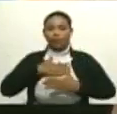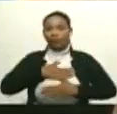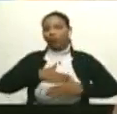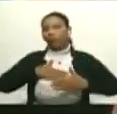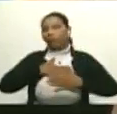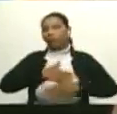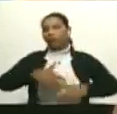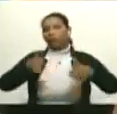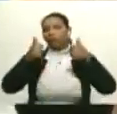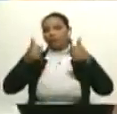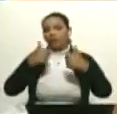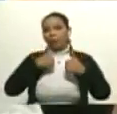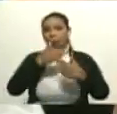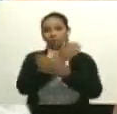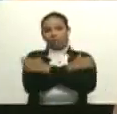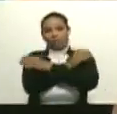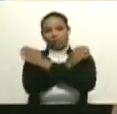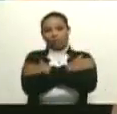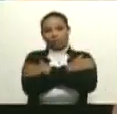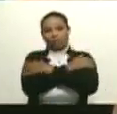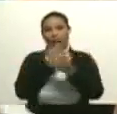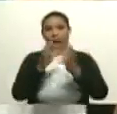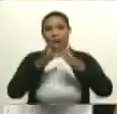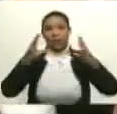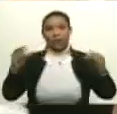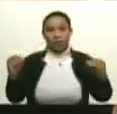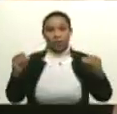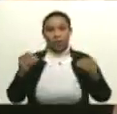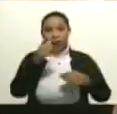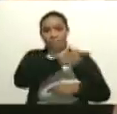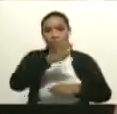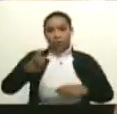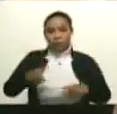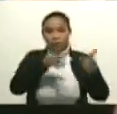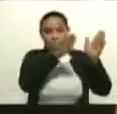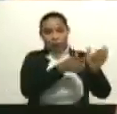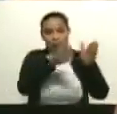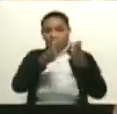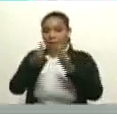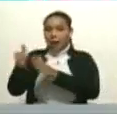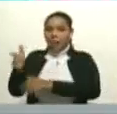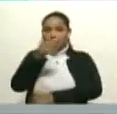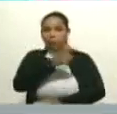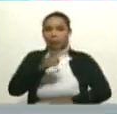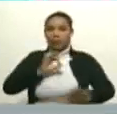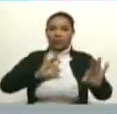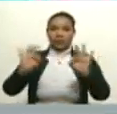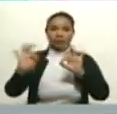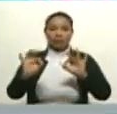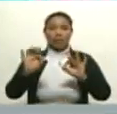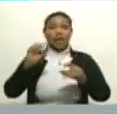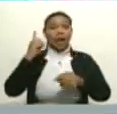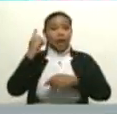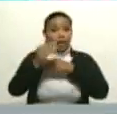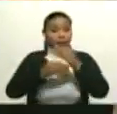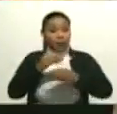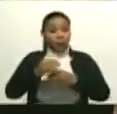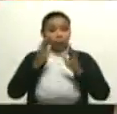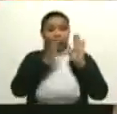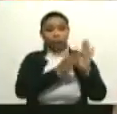y yo felicito a todos los organizadores, a todos, la gente de teatro que se dedicó a esta